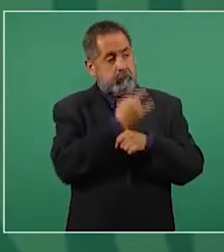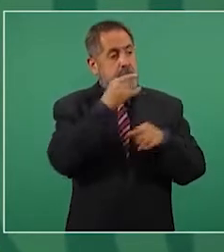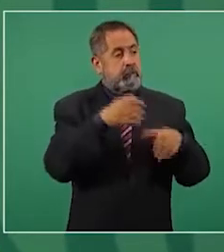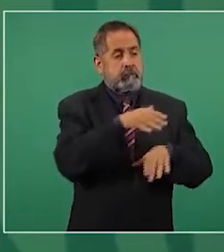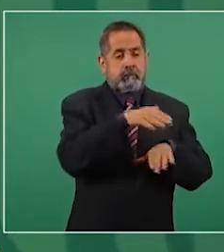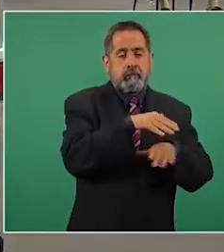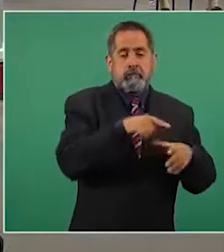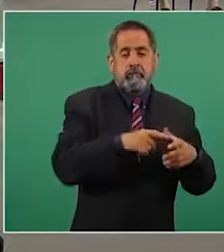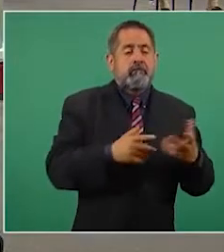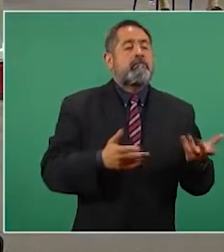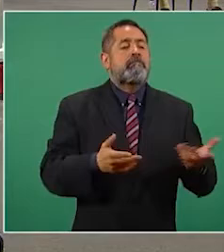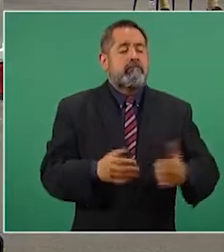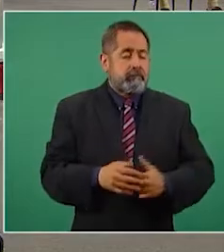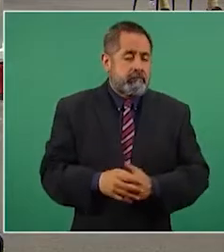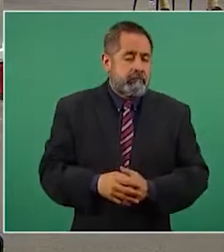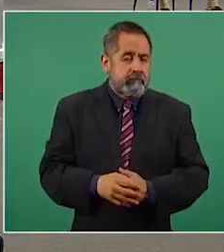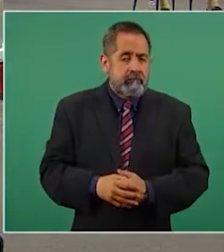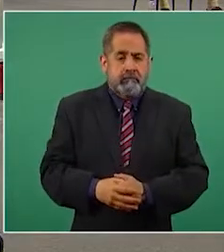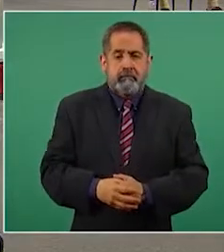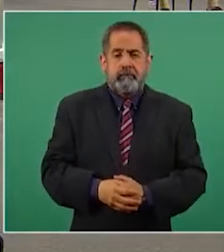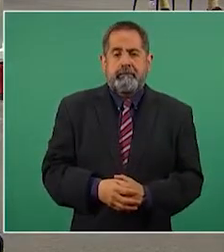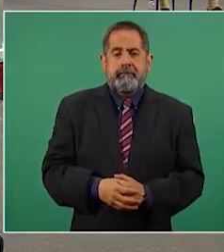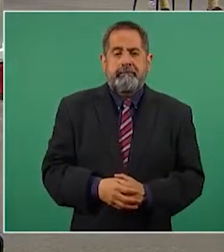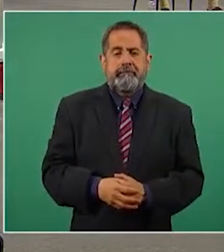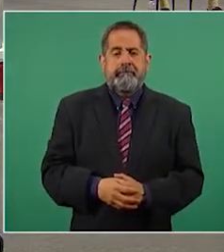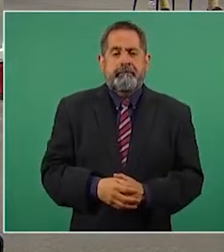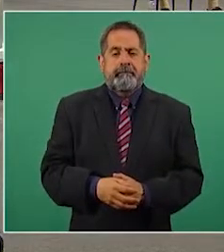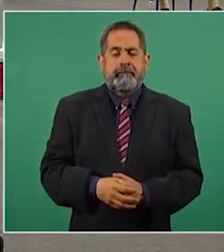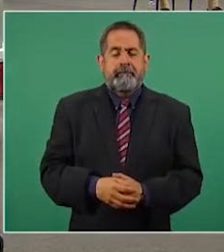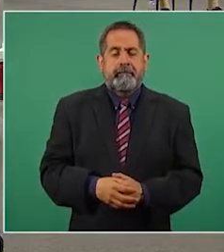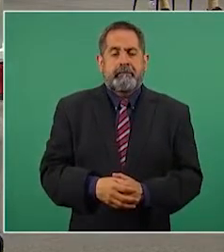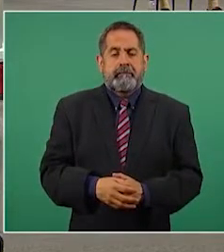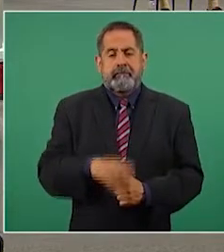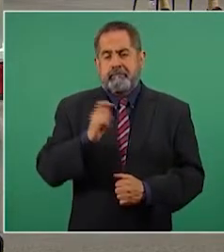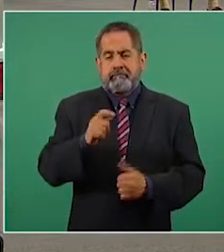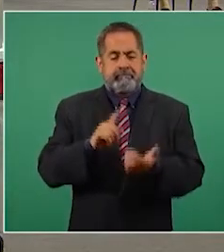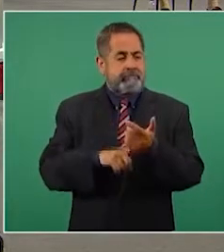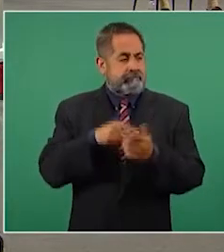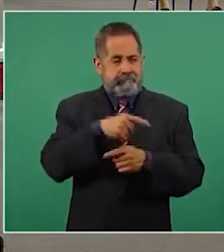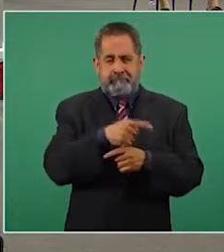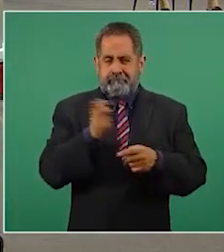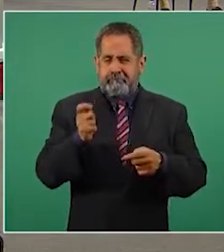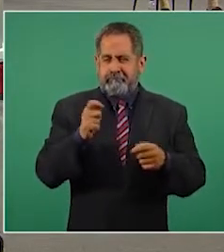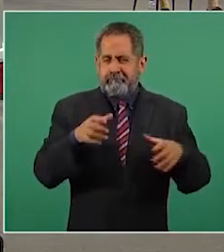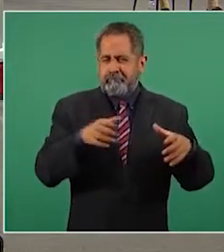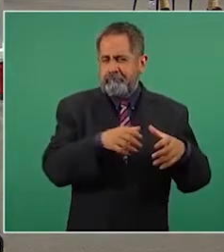sobre este asunto.